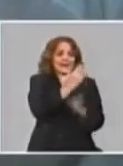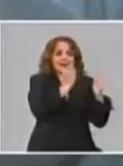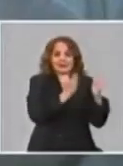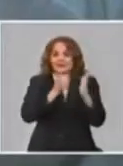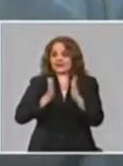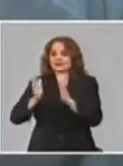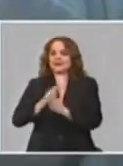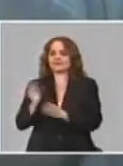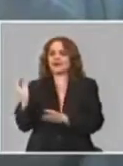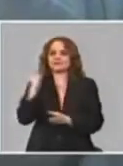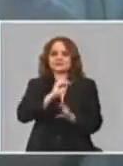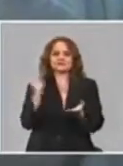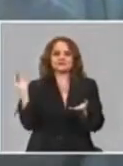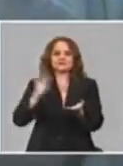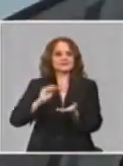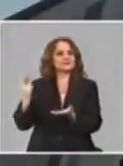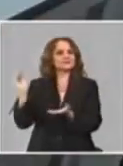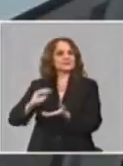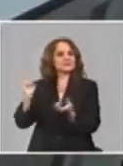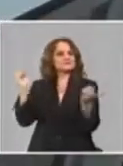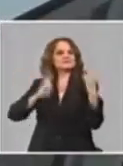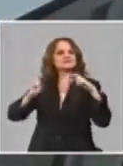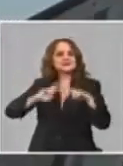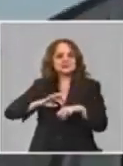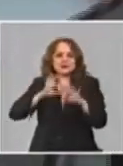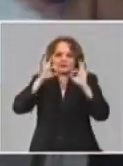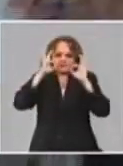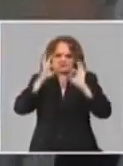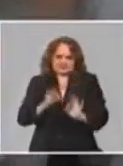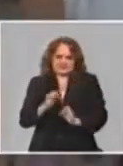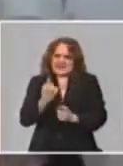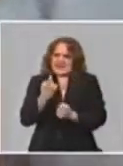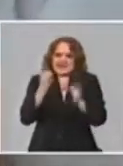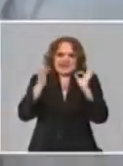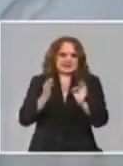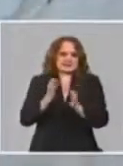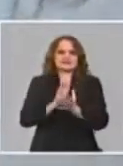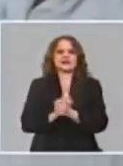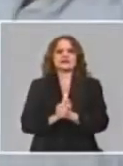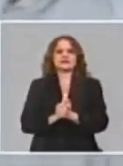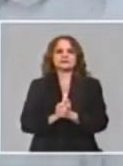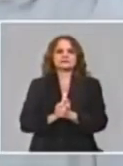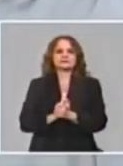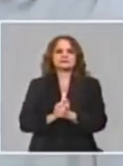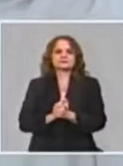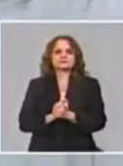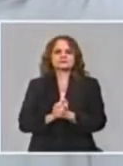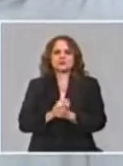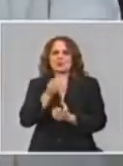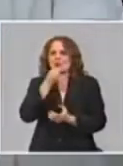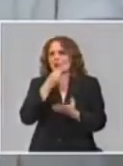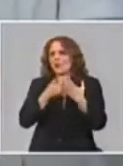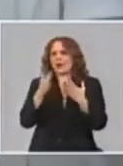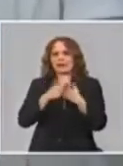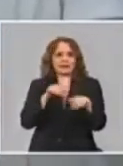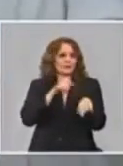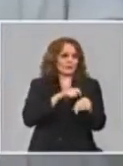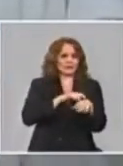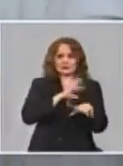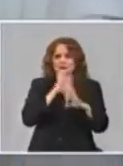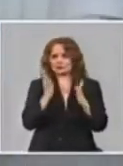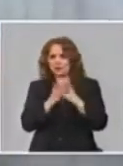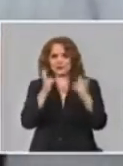incorporando las investigaciones, las intervenciones que en ese momento eran necesarias hacer. No todas han sido al mismo tiempo, es en el